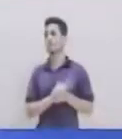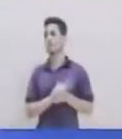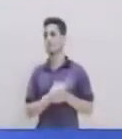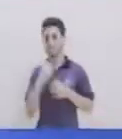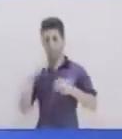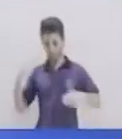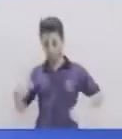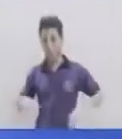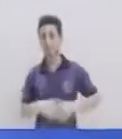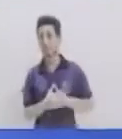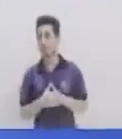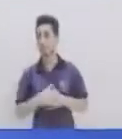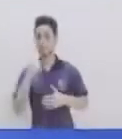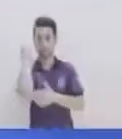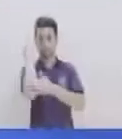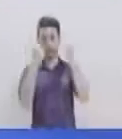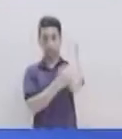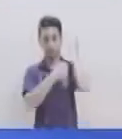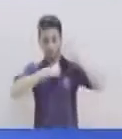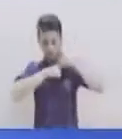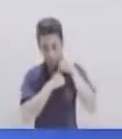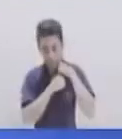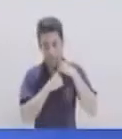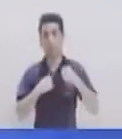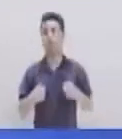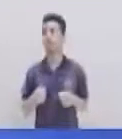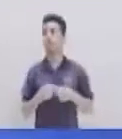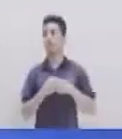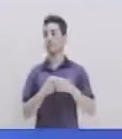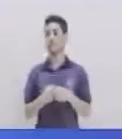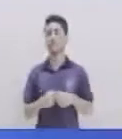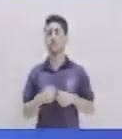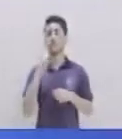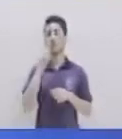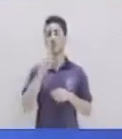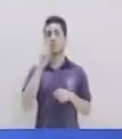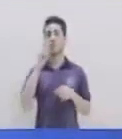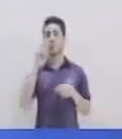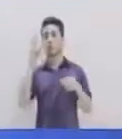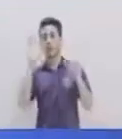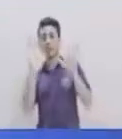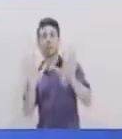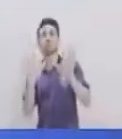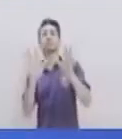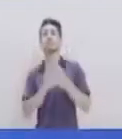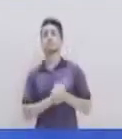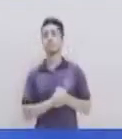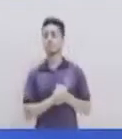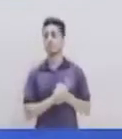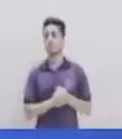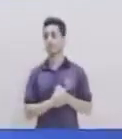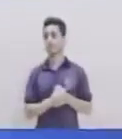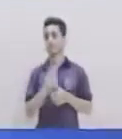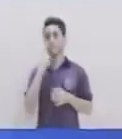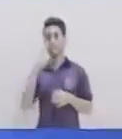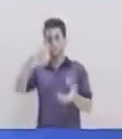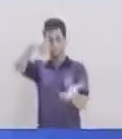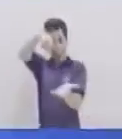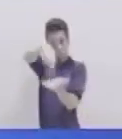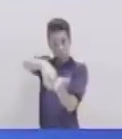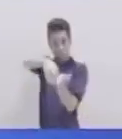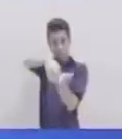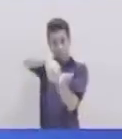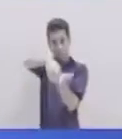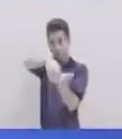Acá Coloca los cados Uno Dos Tres Hasta diez Ahora acá